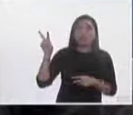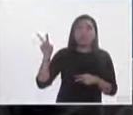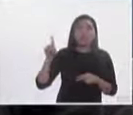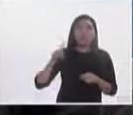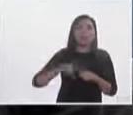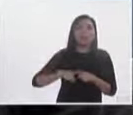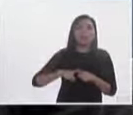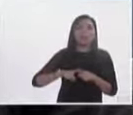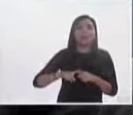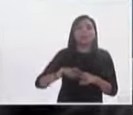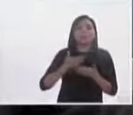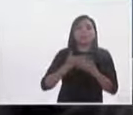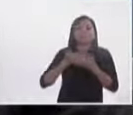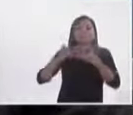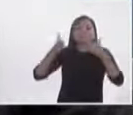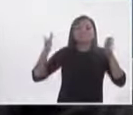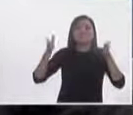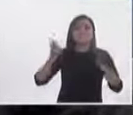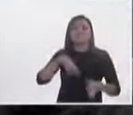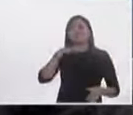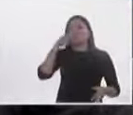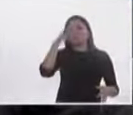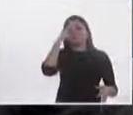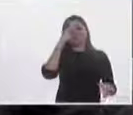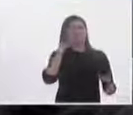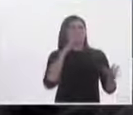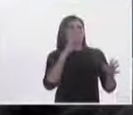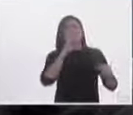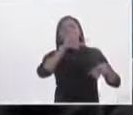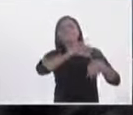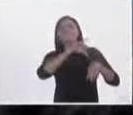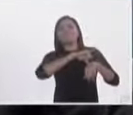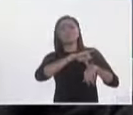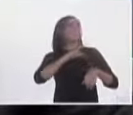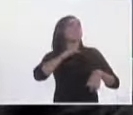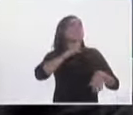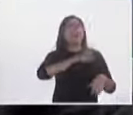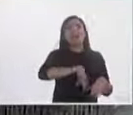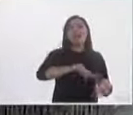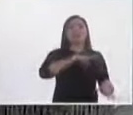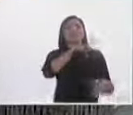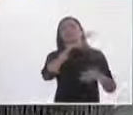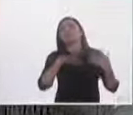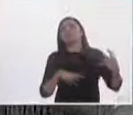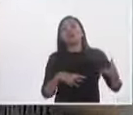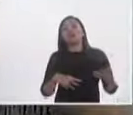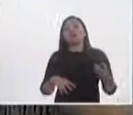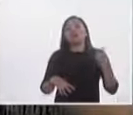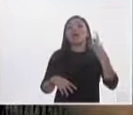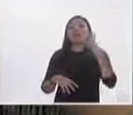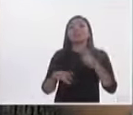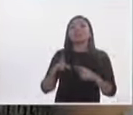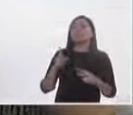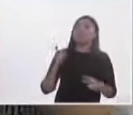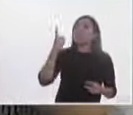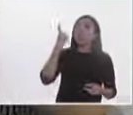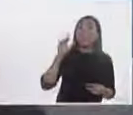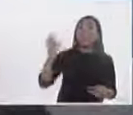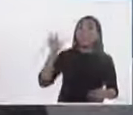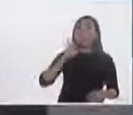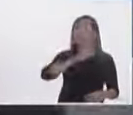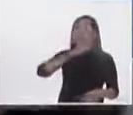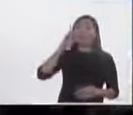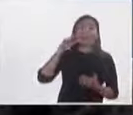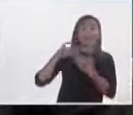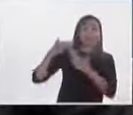partidofóbicos los que veían que los partidos eran la causa de todos los males del país y entonces abre esta posibilidad entonces ahí